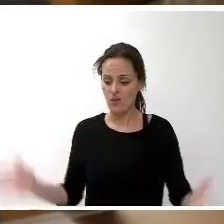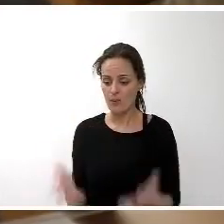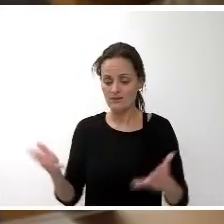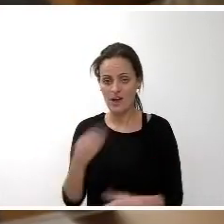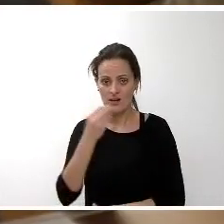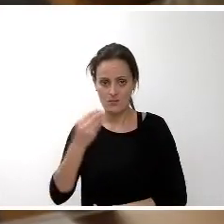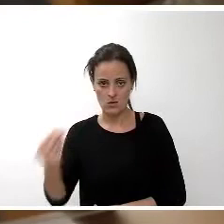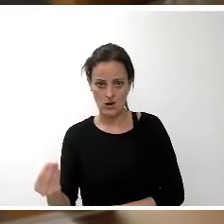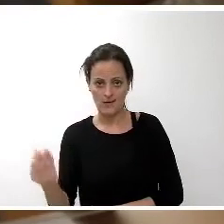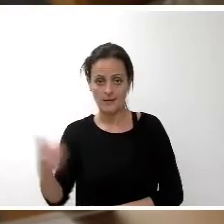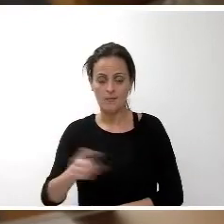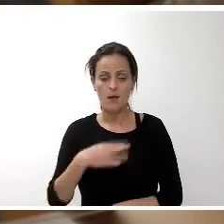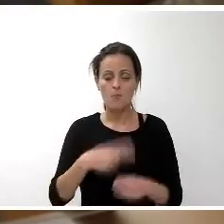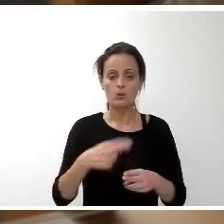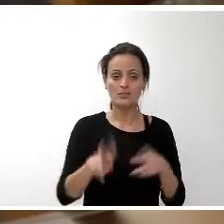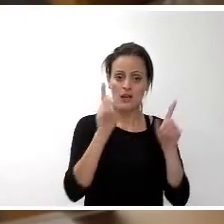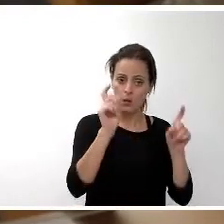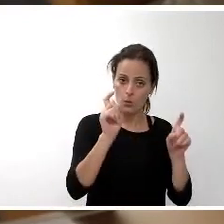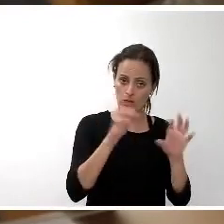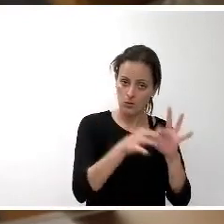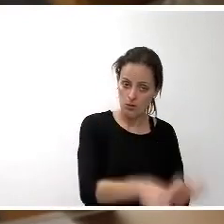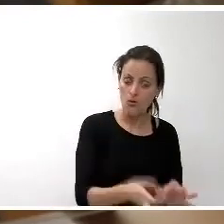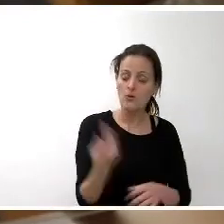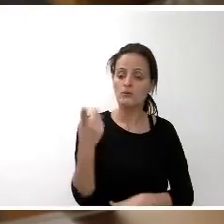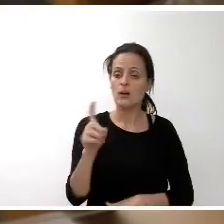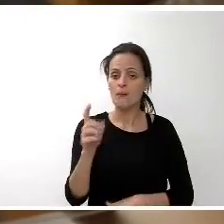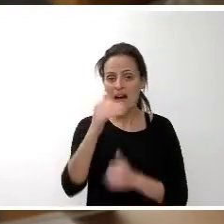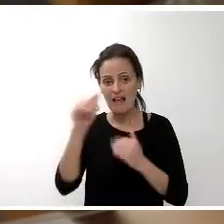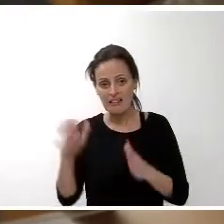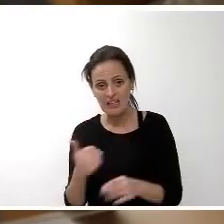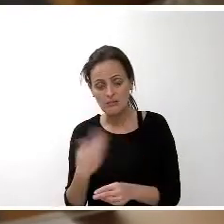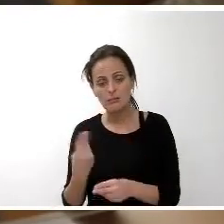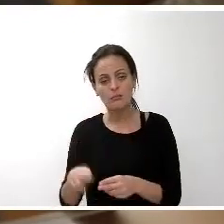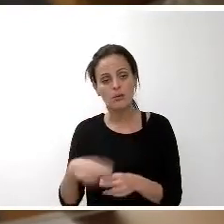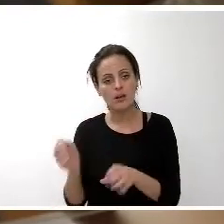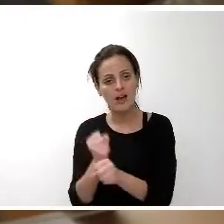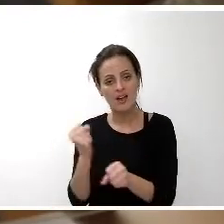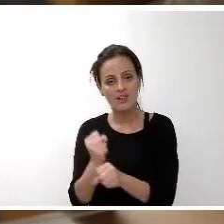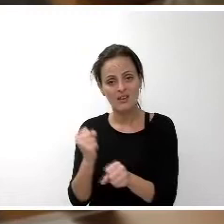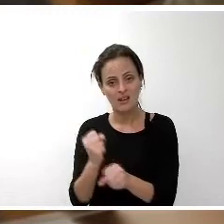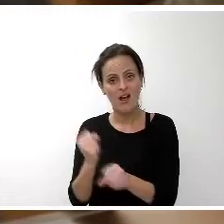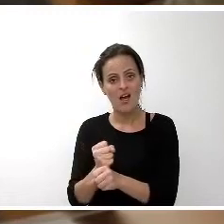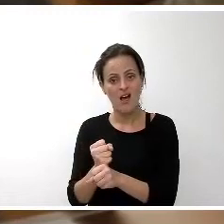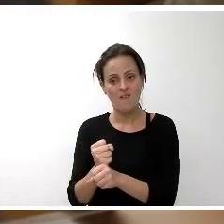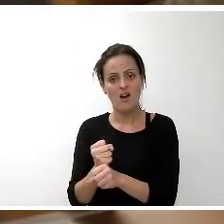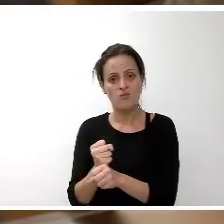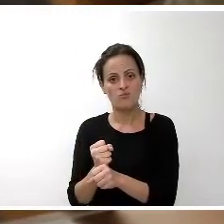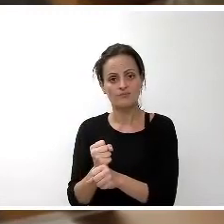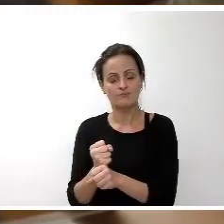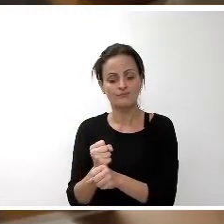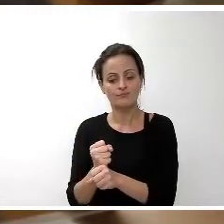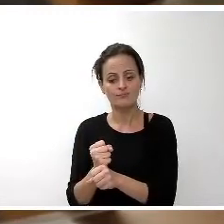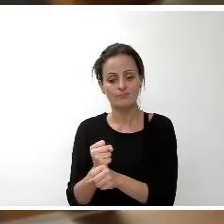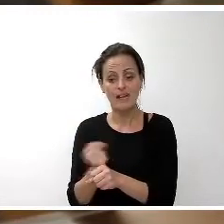En políticas de educación, en políticas de empleo activa. Se recortó en todo